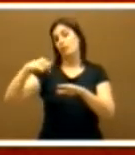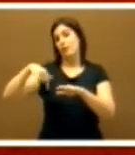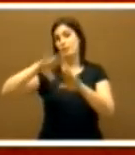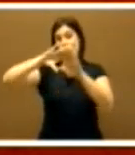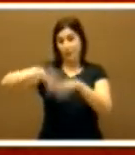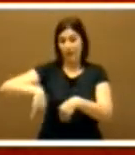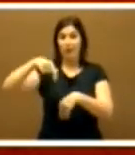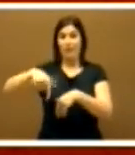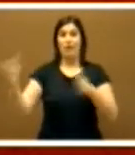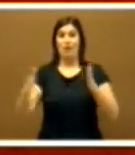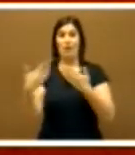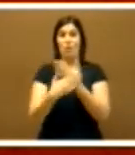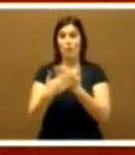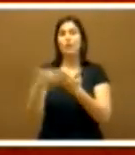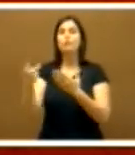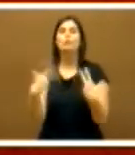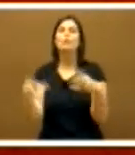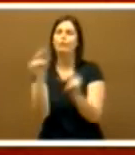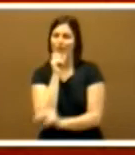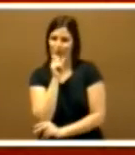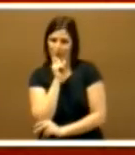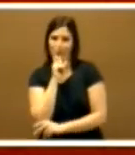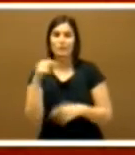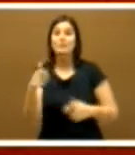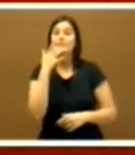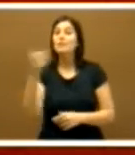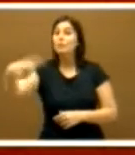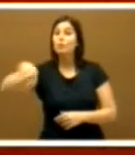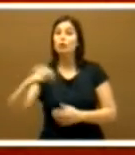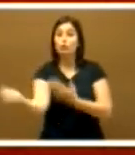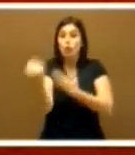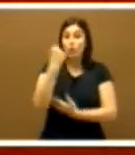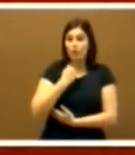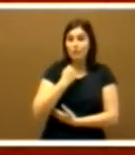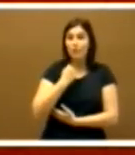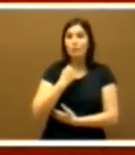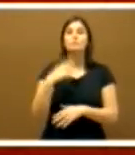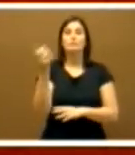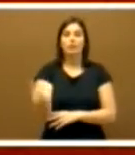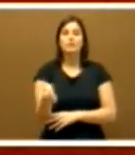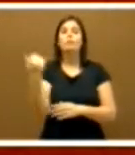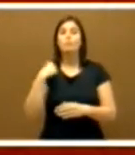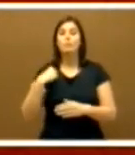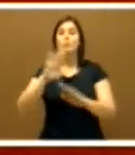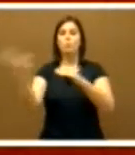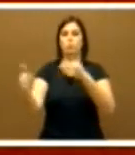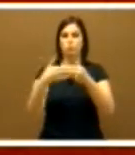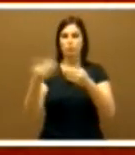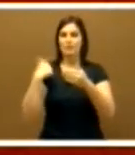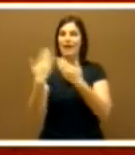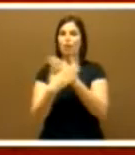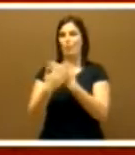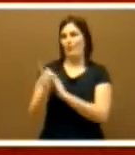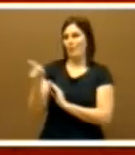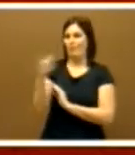Hoy, si os tengo la confianza de la Cámara, se cierra ese capítulo. Tenemos grandes ejemplos en la